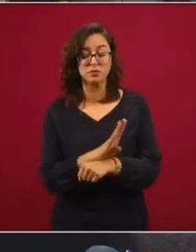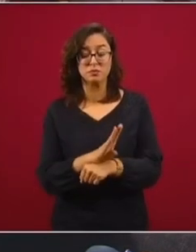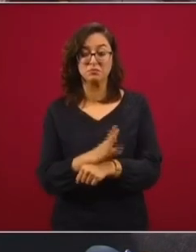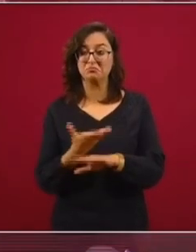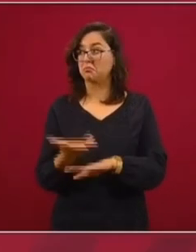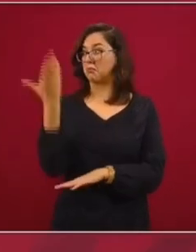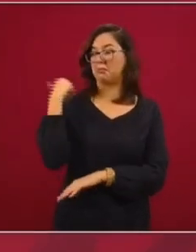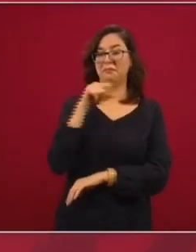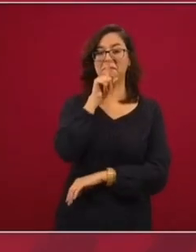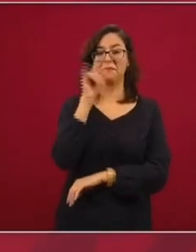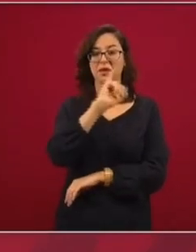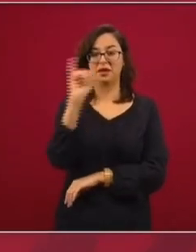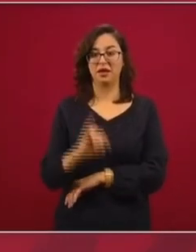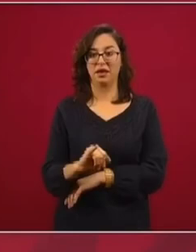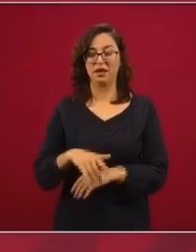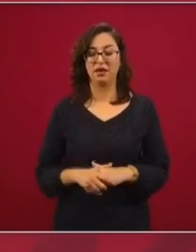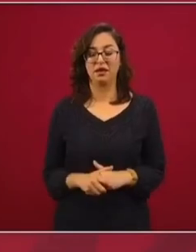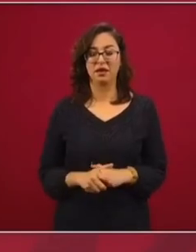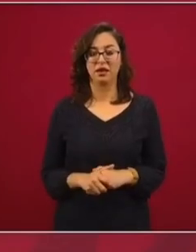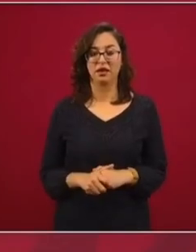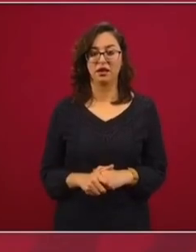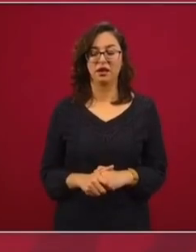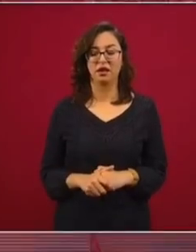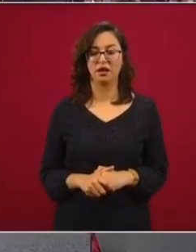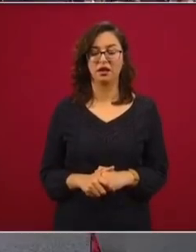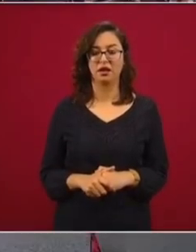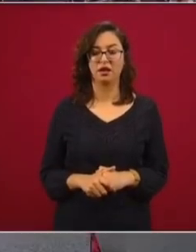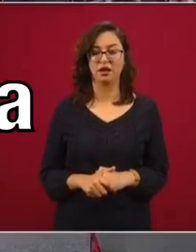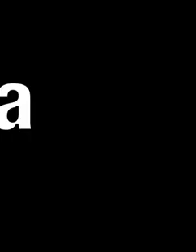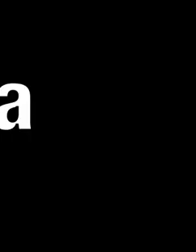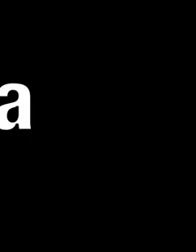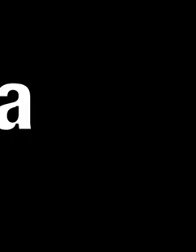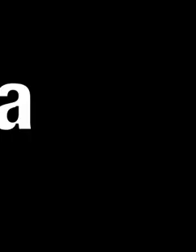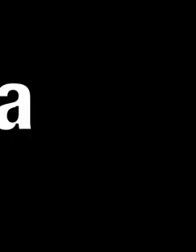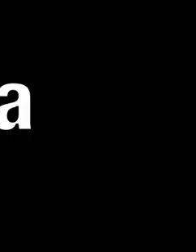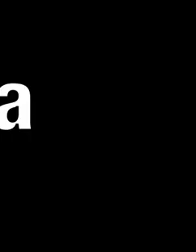historia del país se Pero no trata de atención a violencia de género.